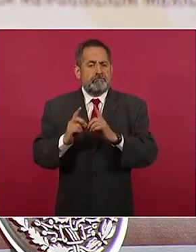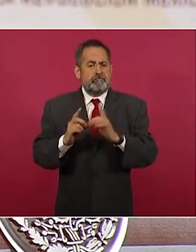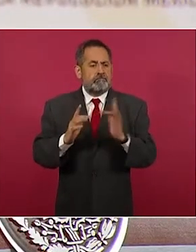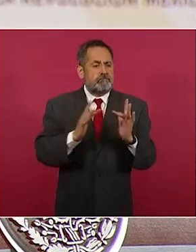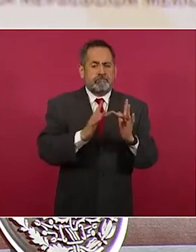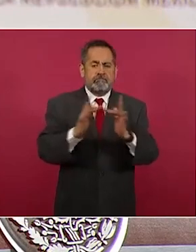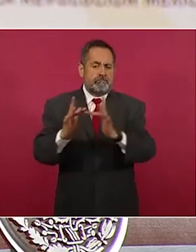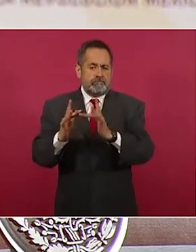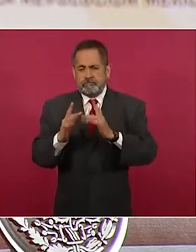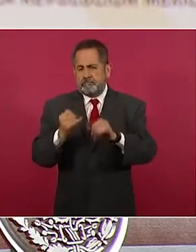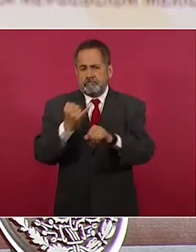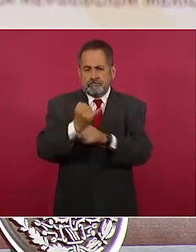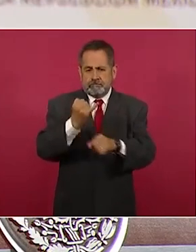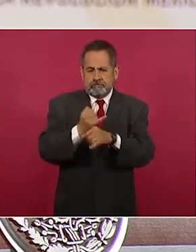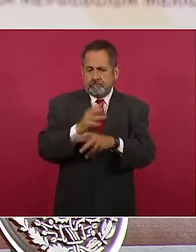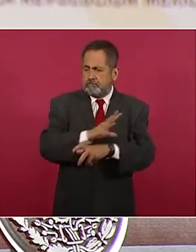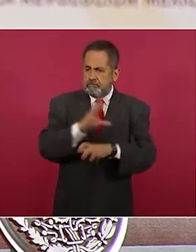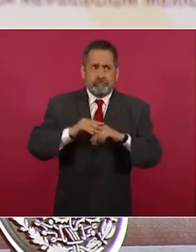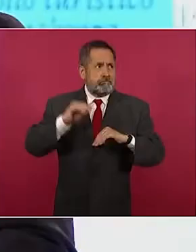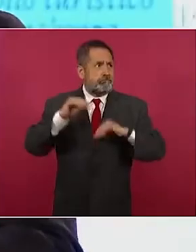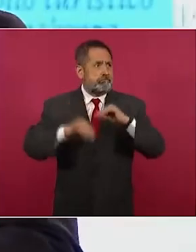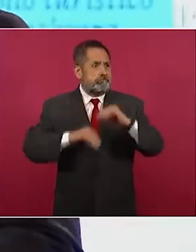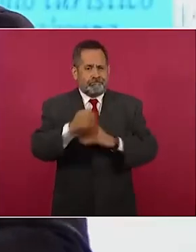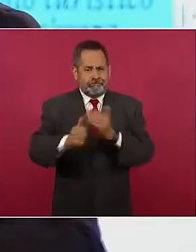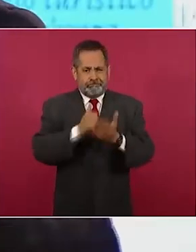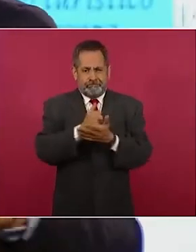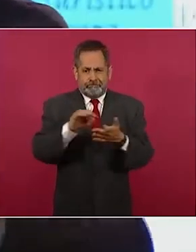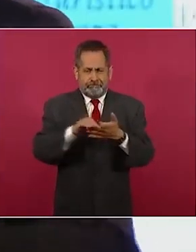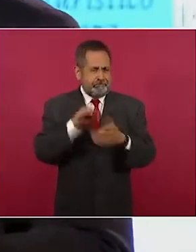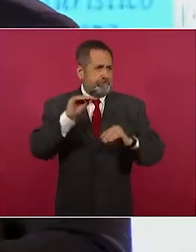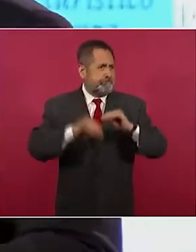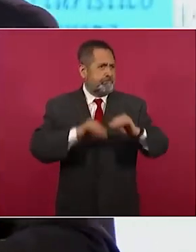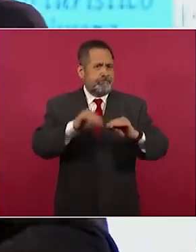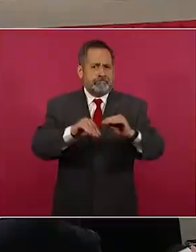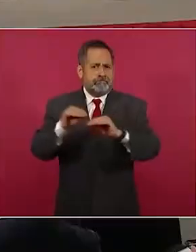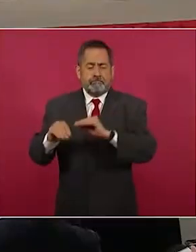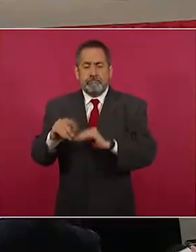del internet y el desarrollo económico. Es cuanto, presidente.